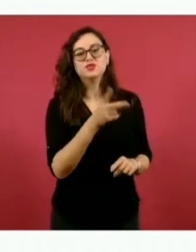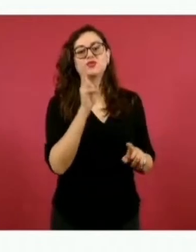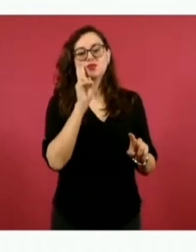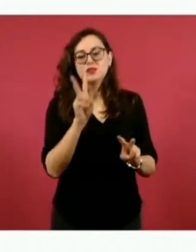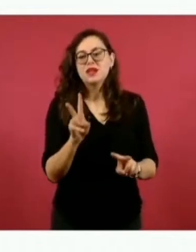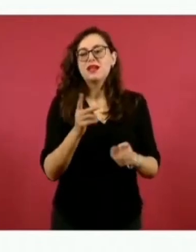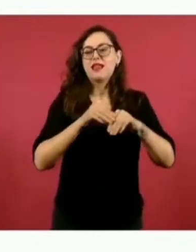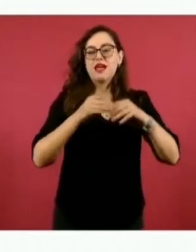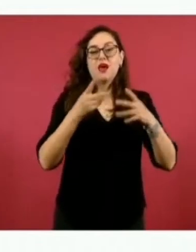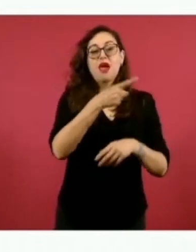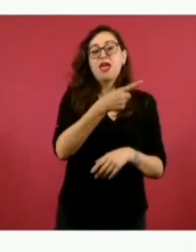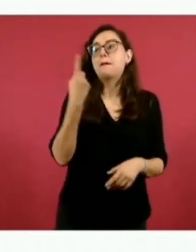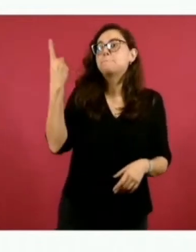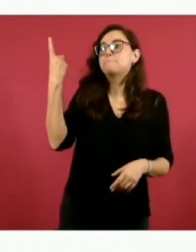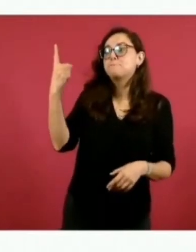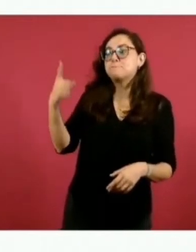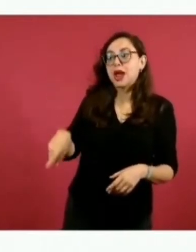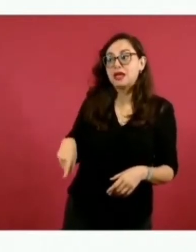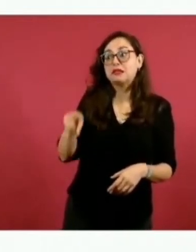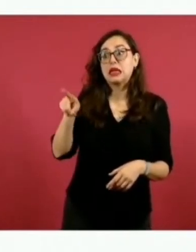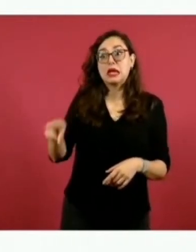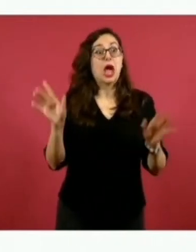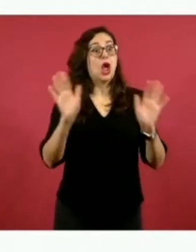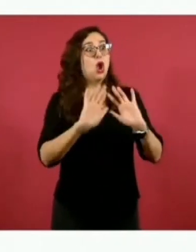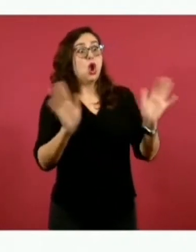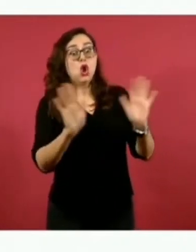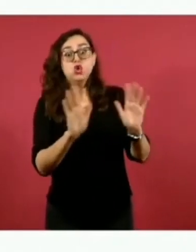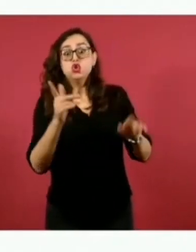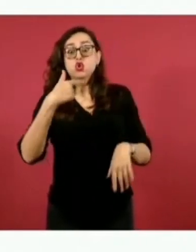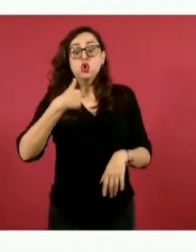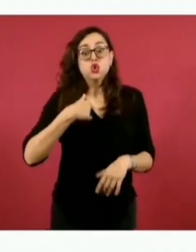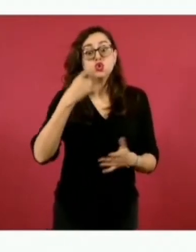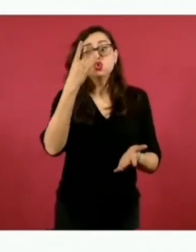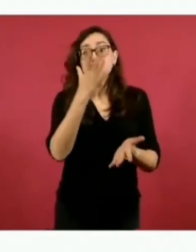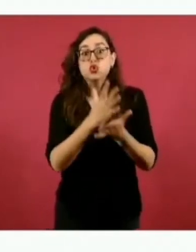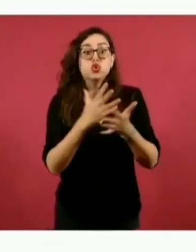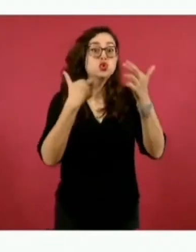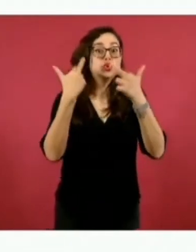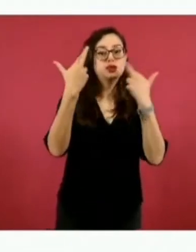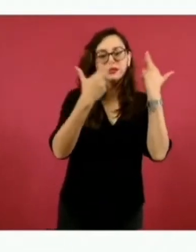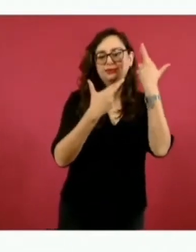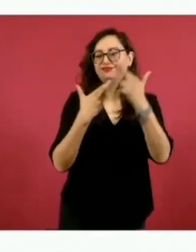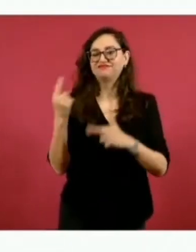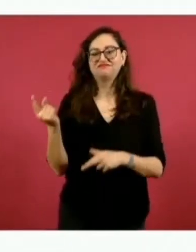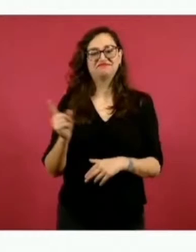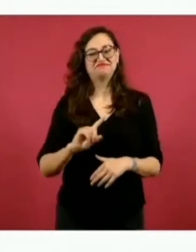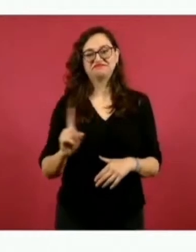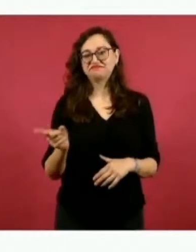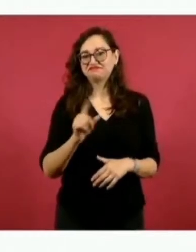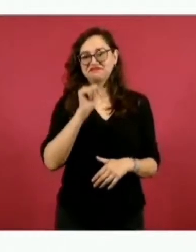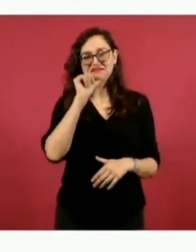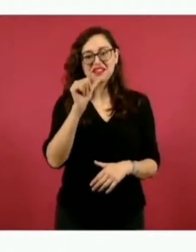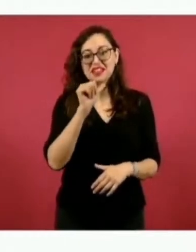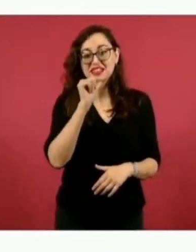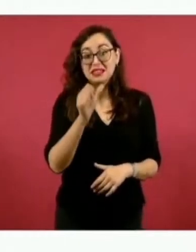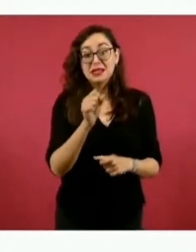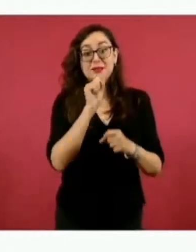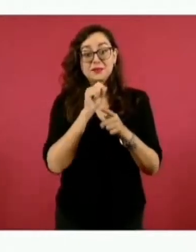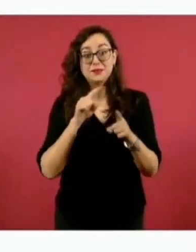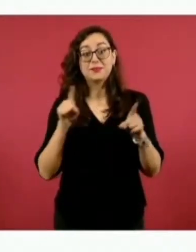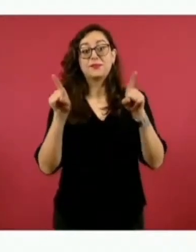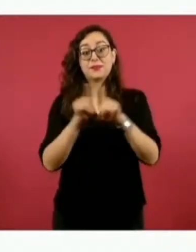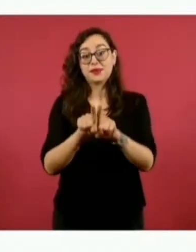Pero nadie le creyó a la también asistente a las mesas de atípica al TV encabezadas por Carlos Alarraqui. Como